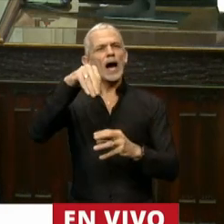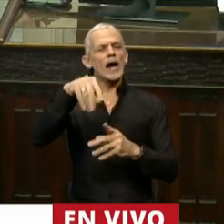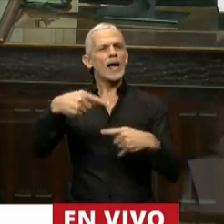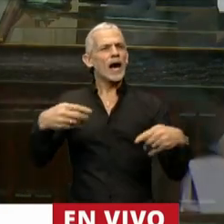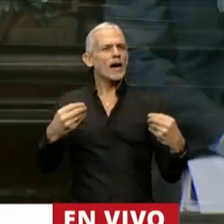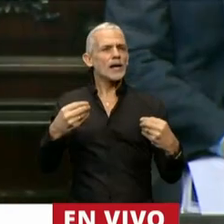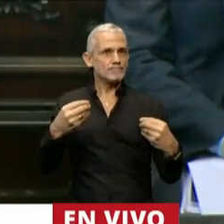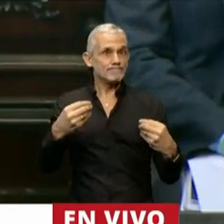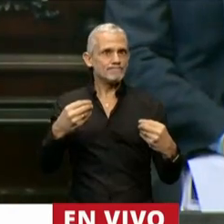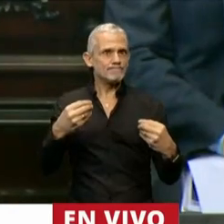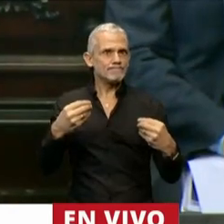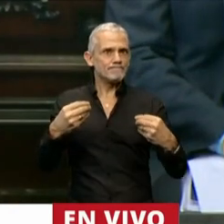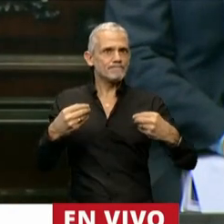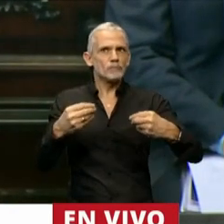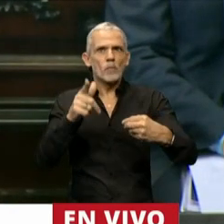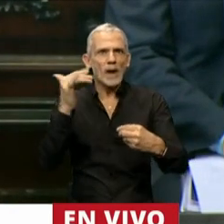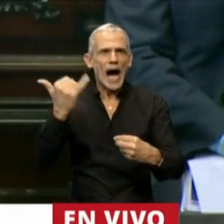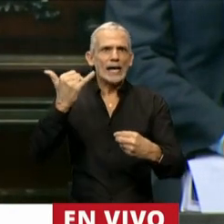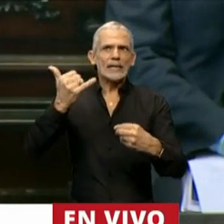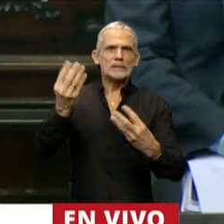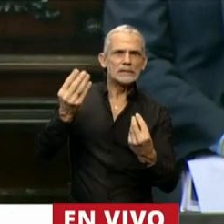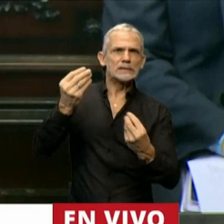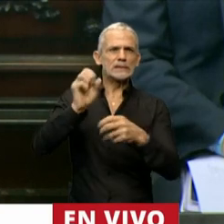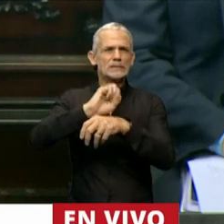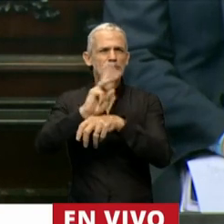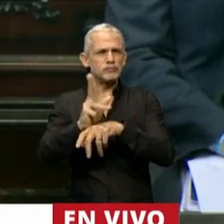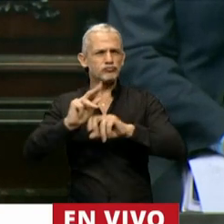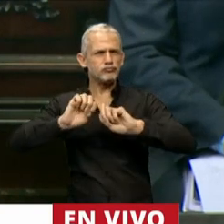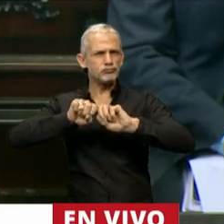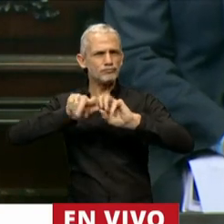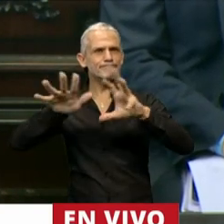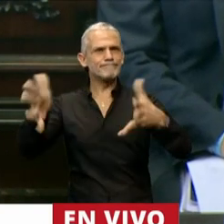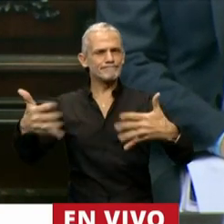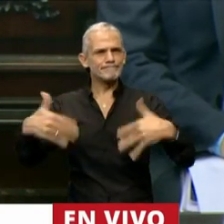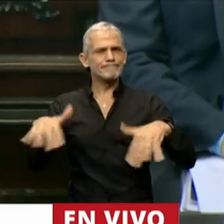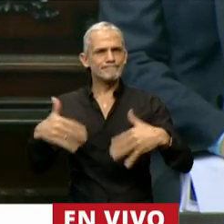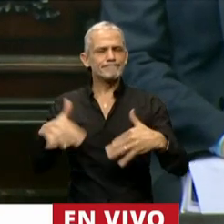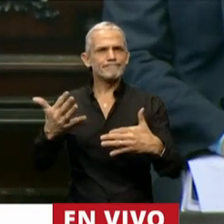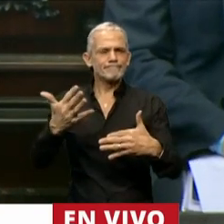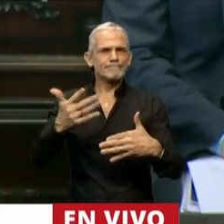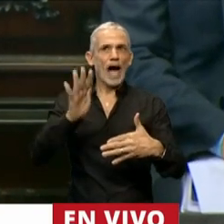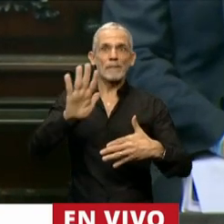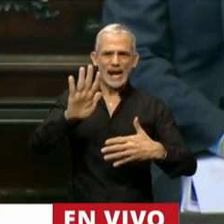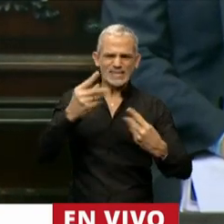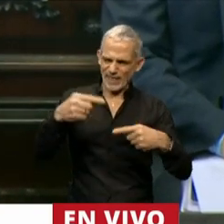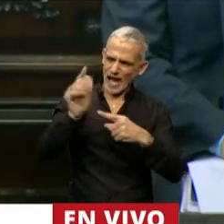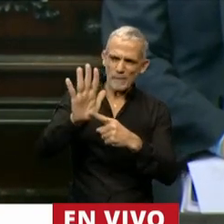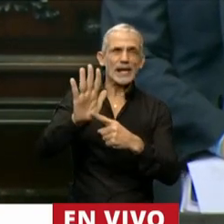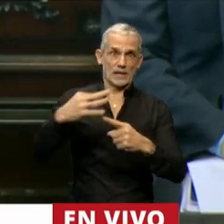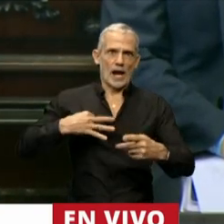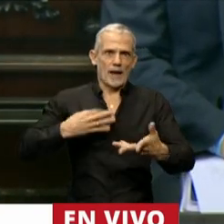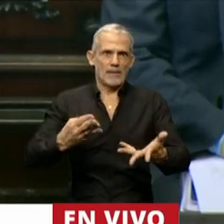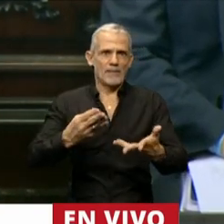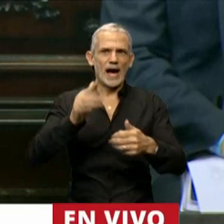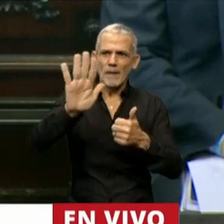la amenaza que trae la pandemia, la amenaza a la vida y la